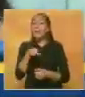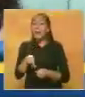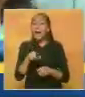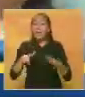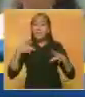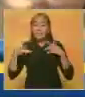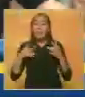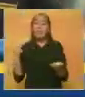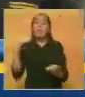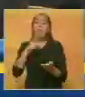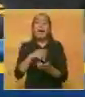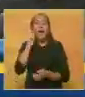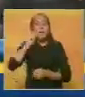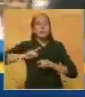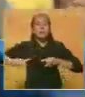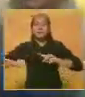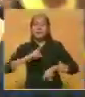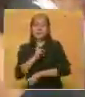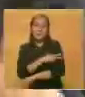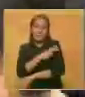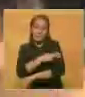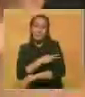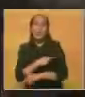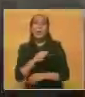presente el técnico de la Selección Nacional de Fútbol, César Farías.